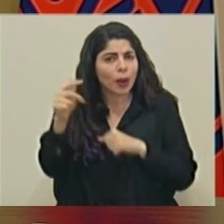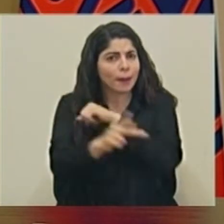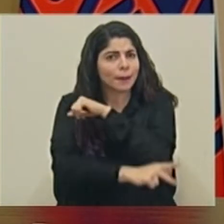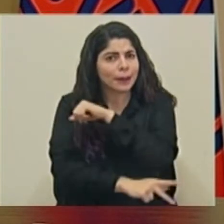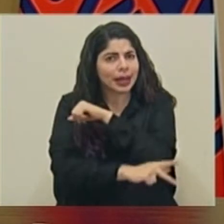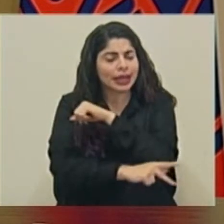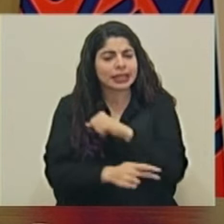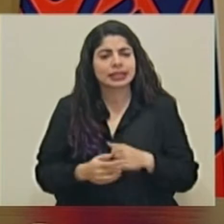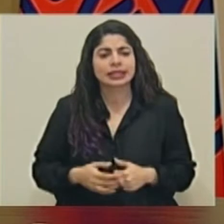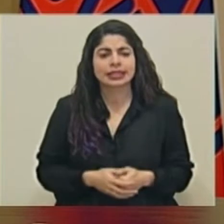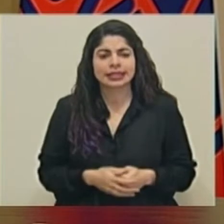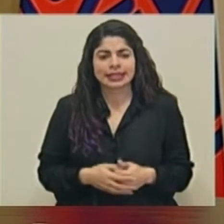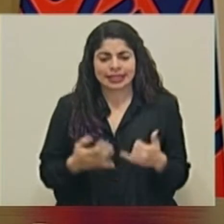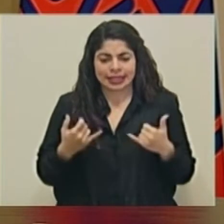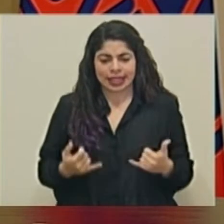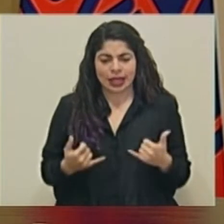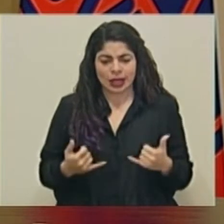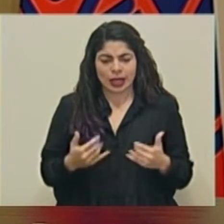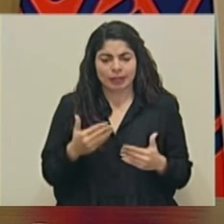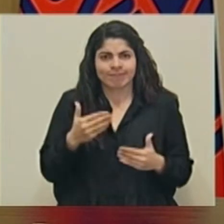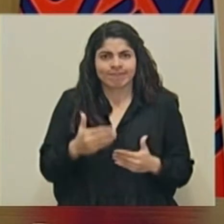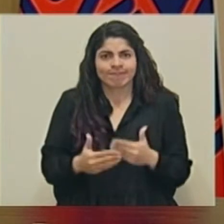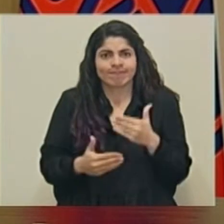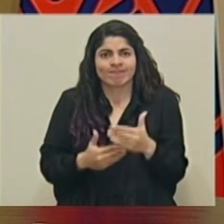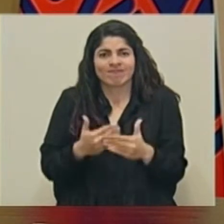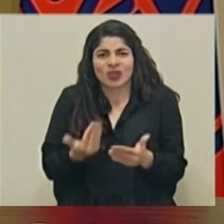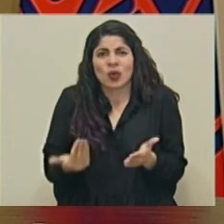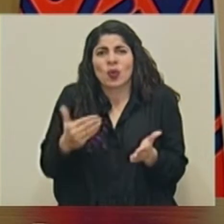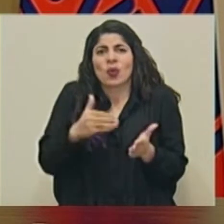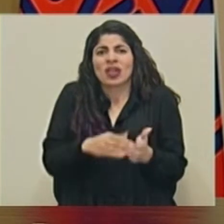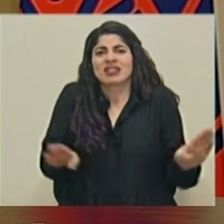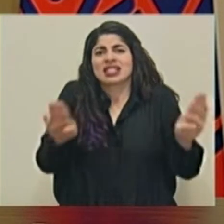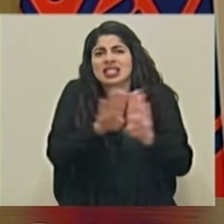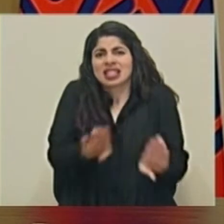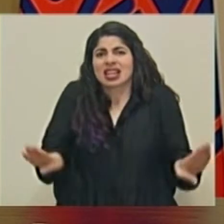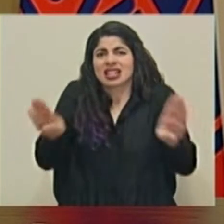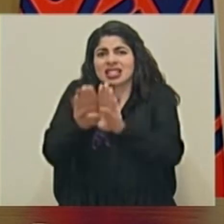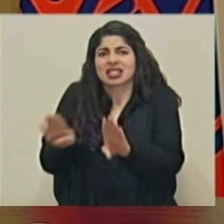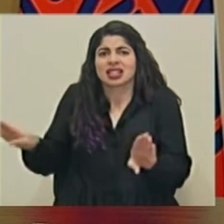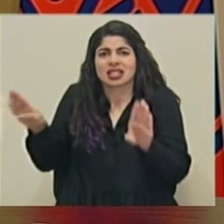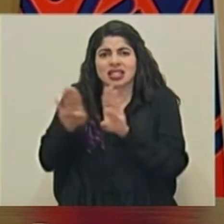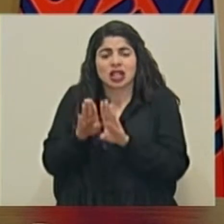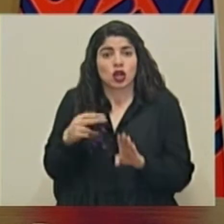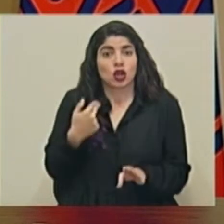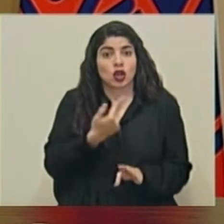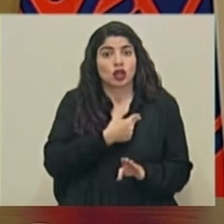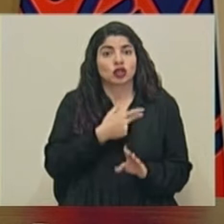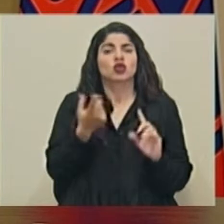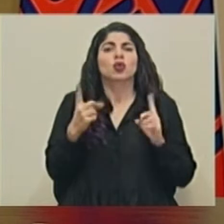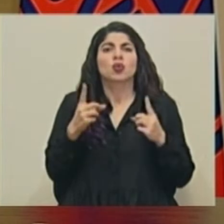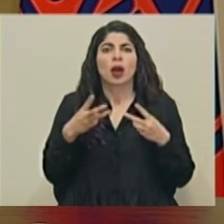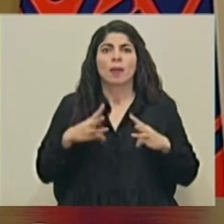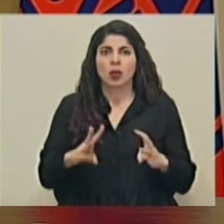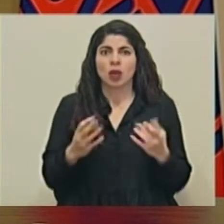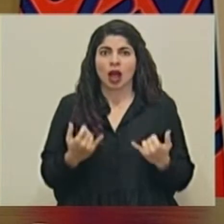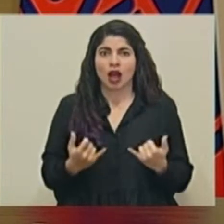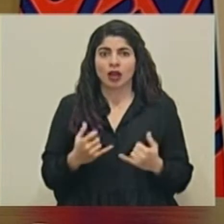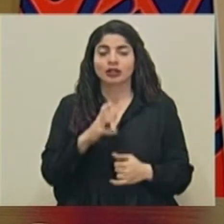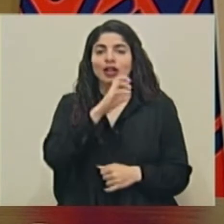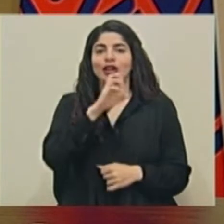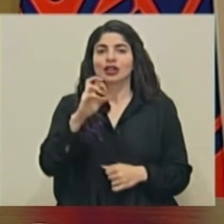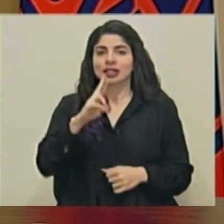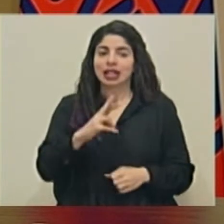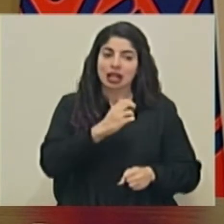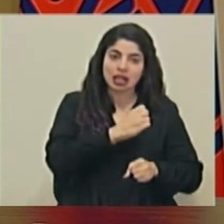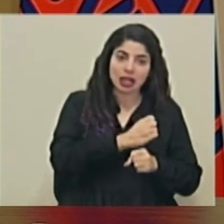están en proceso nuevamente de cierre. Nosotros hemos establecido el modelo Costa Rica trabaja y se